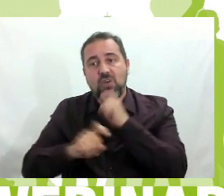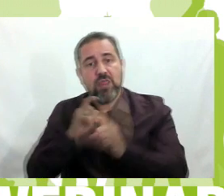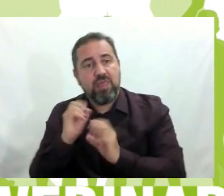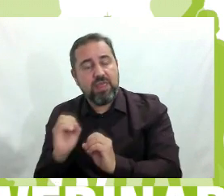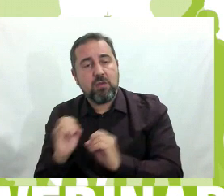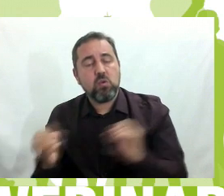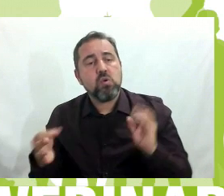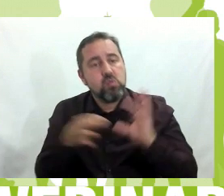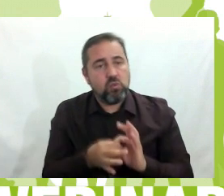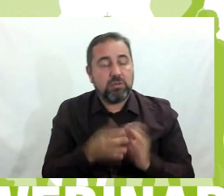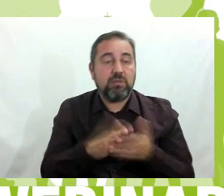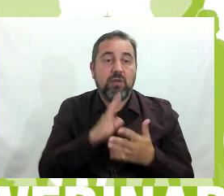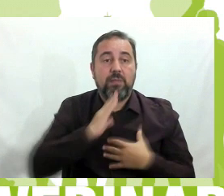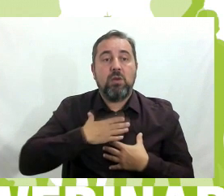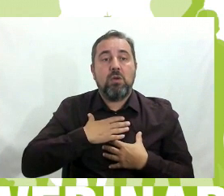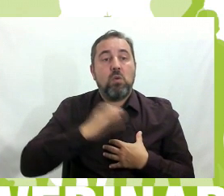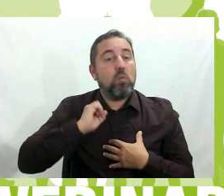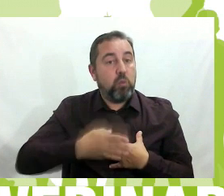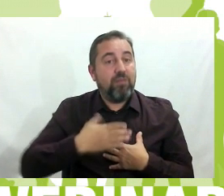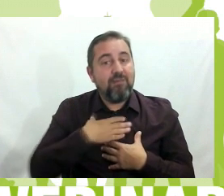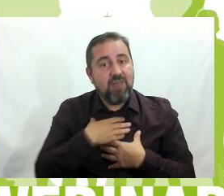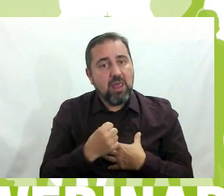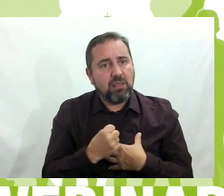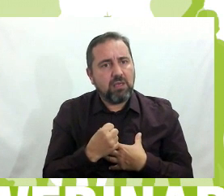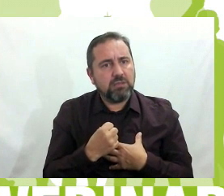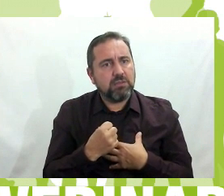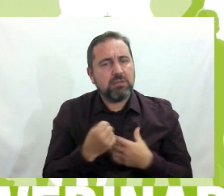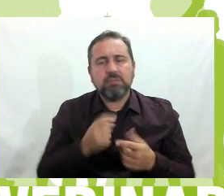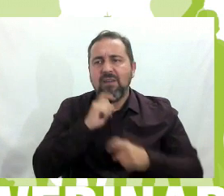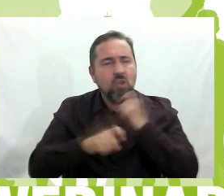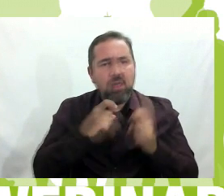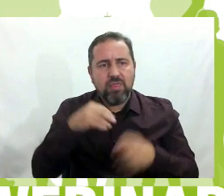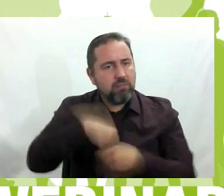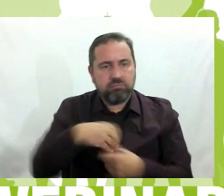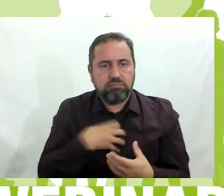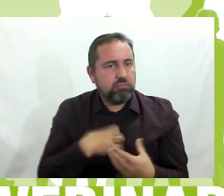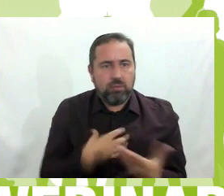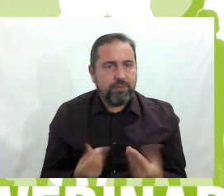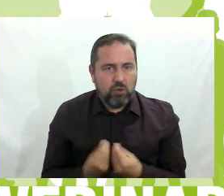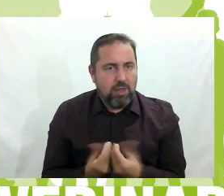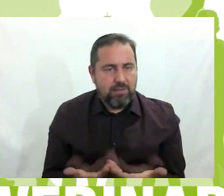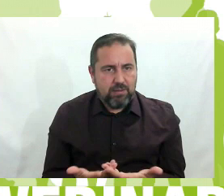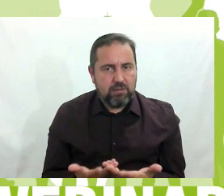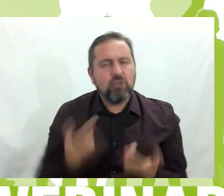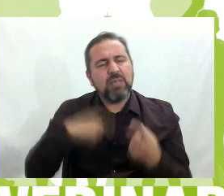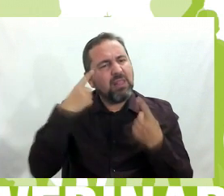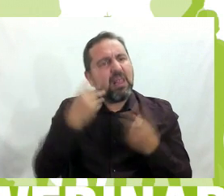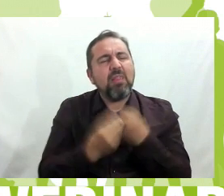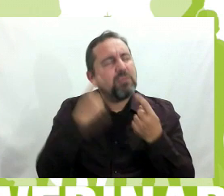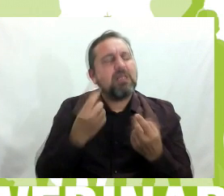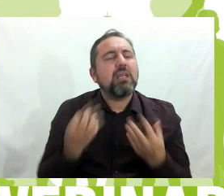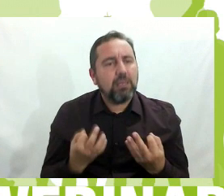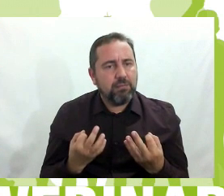un Club de Valientes no cabe en la violencia. ¿Qué tenemos que intentar hacer? Tenemos que intentar